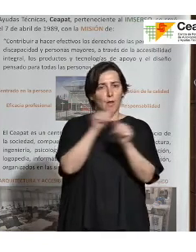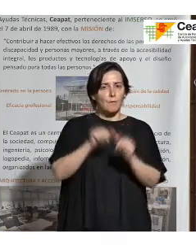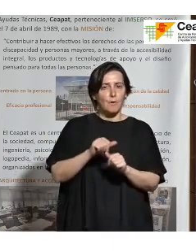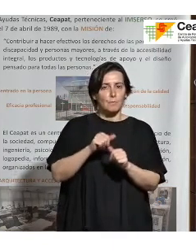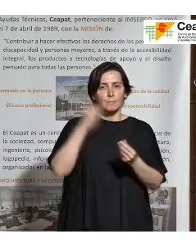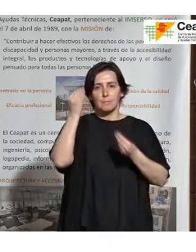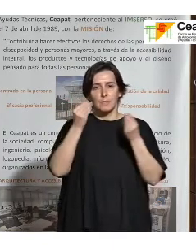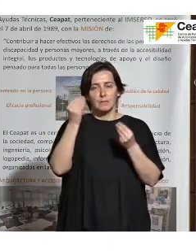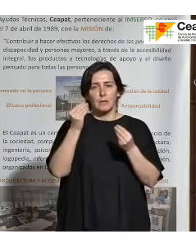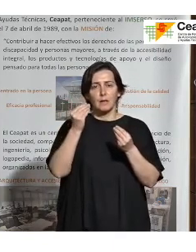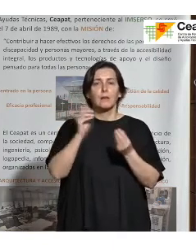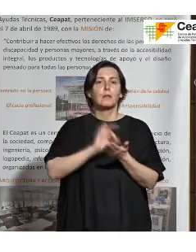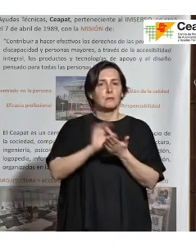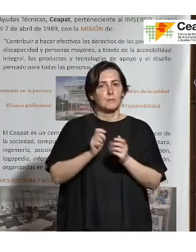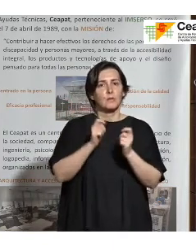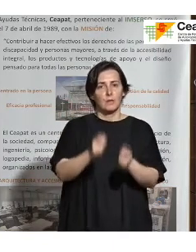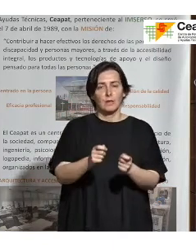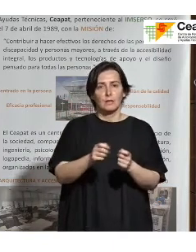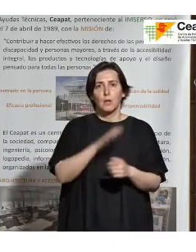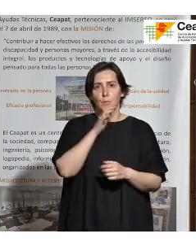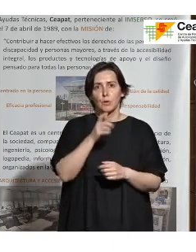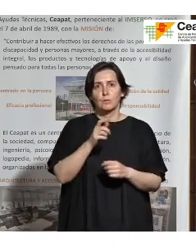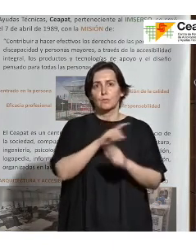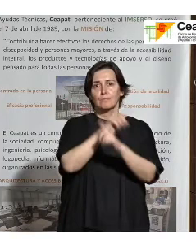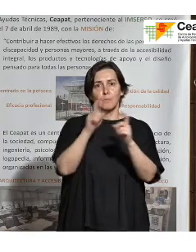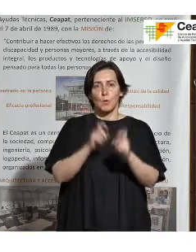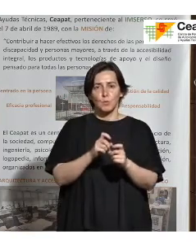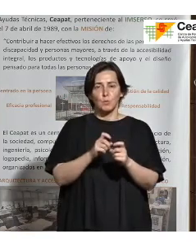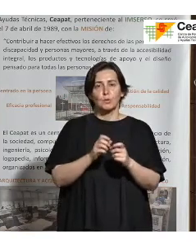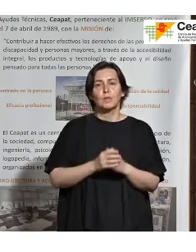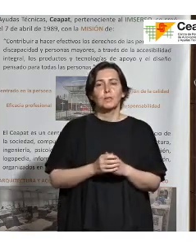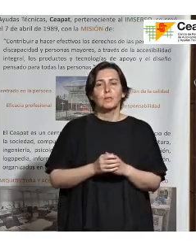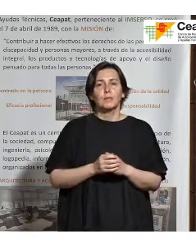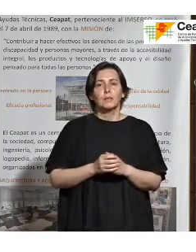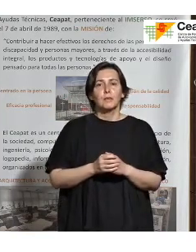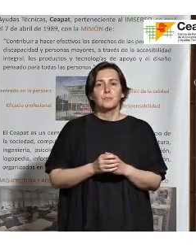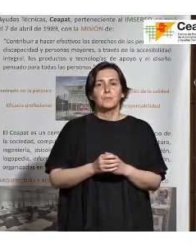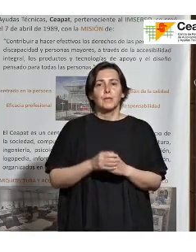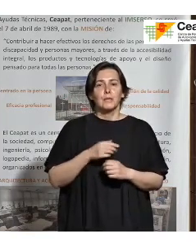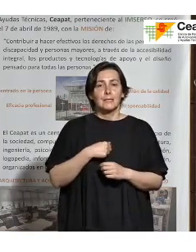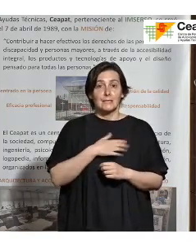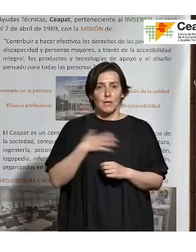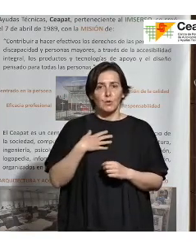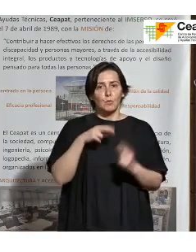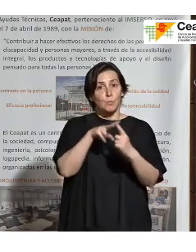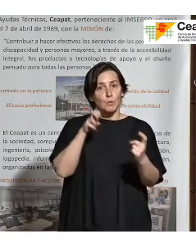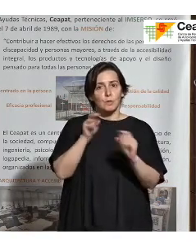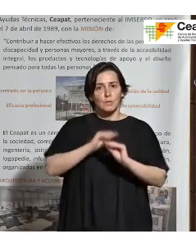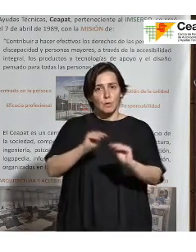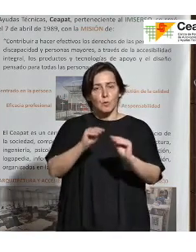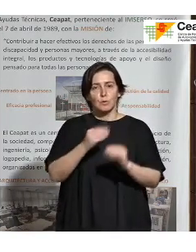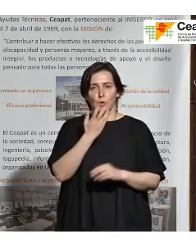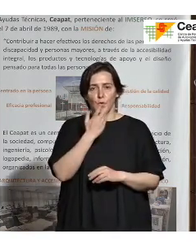servicio. Entonces, yo quería lanzaros también esa pregunta a modo de reflexión y conocer vuestro punto de vista sobre qué herramientas